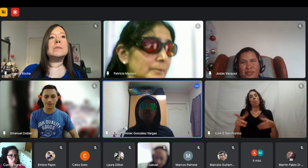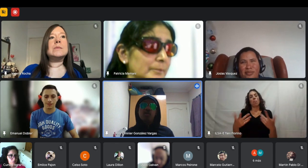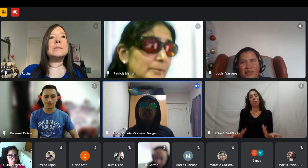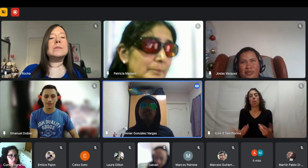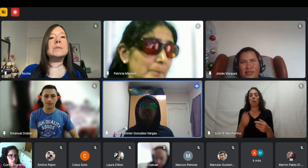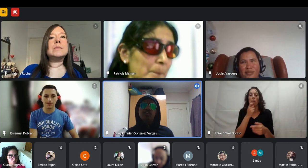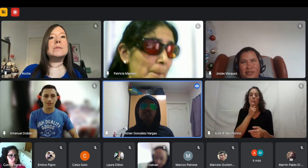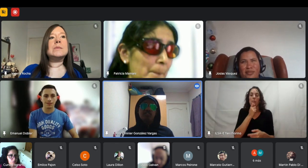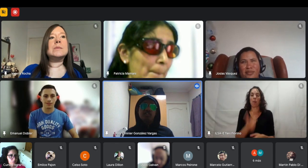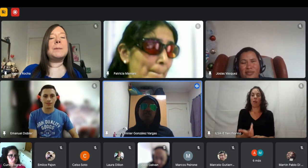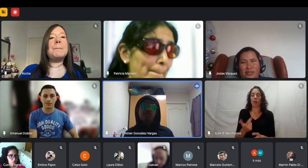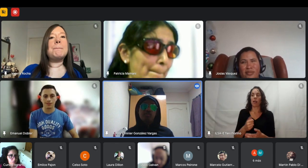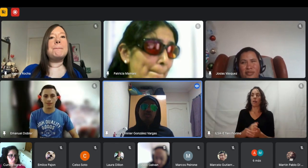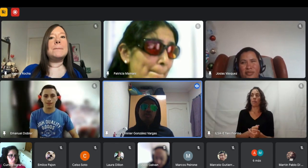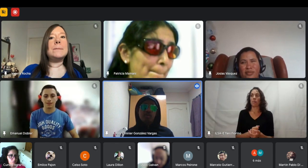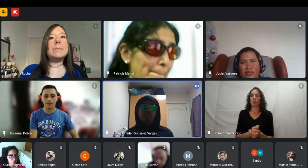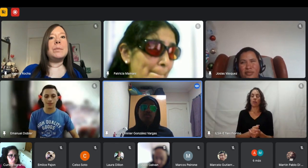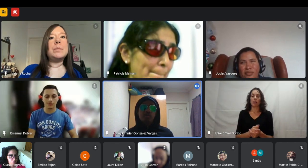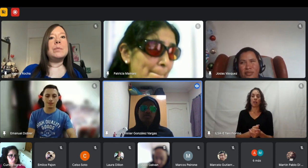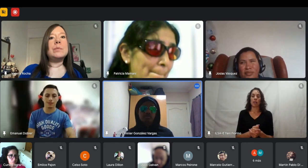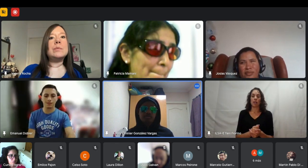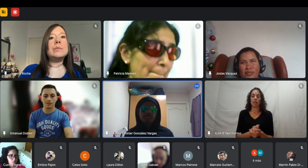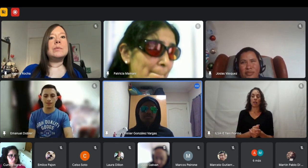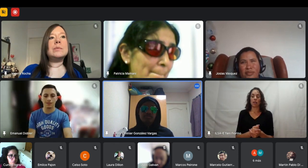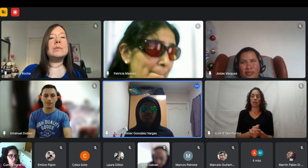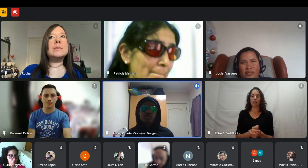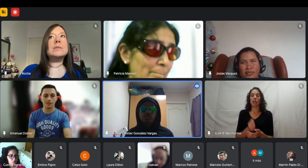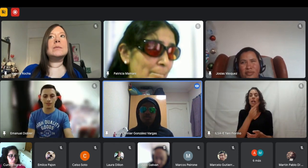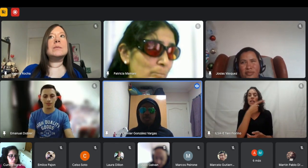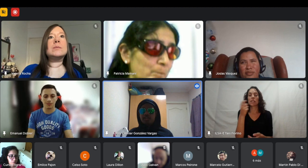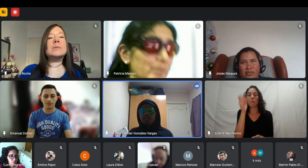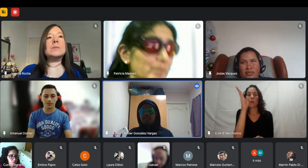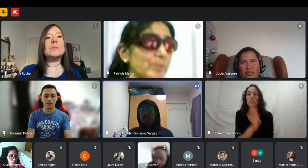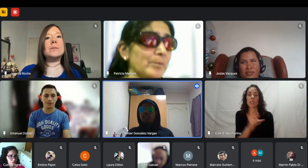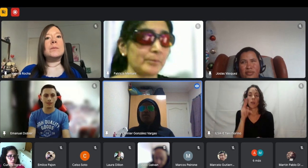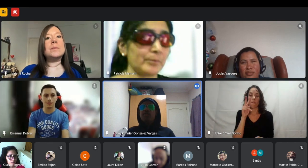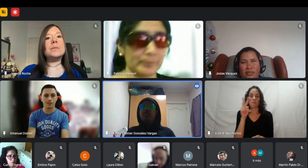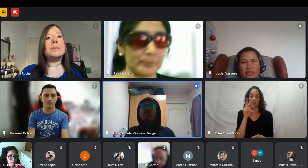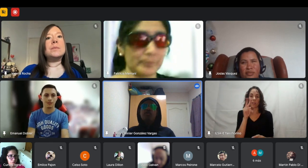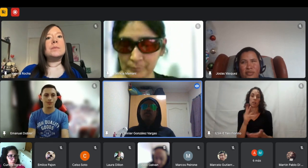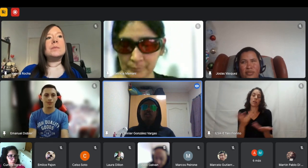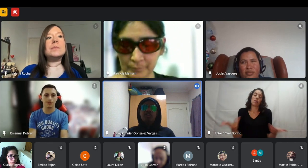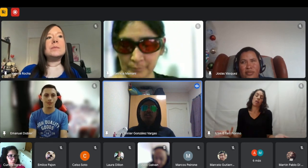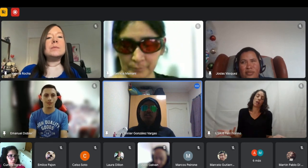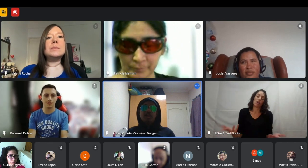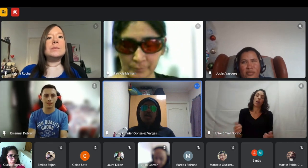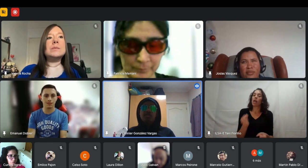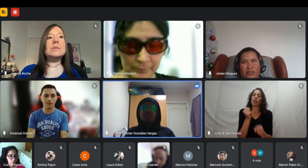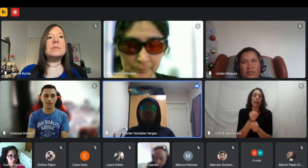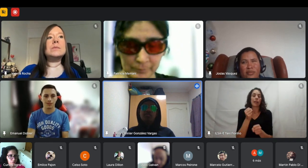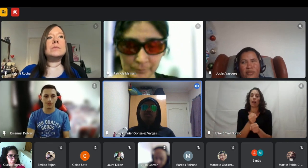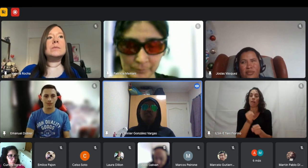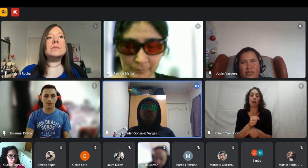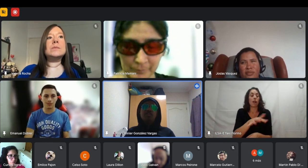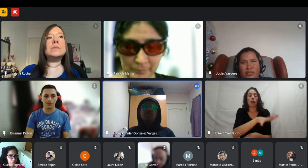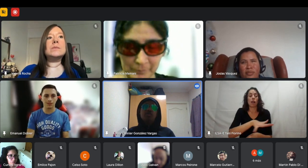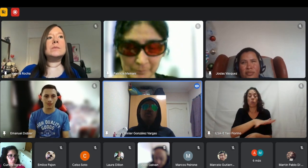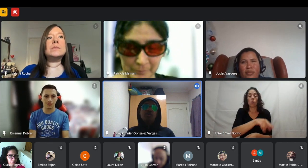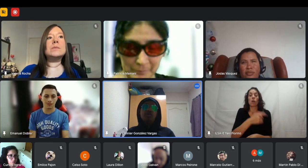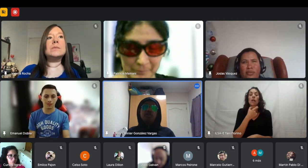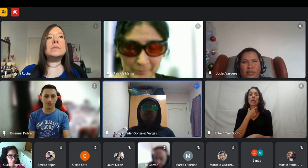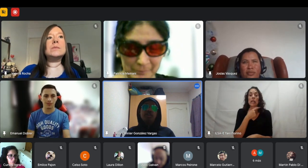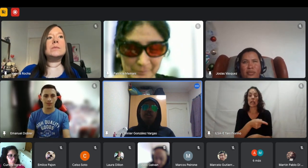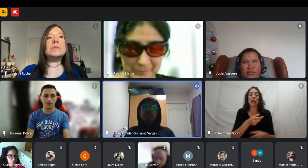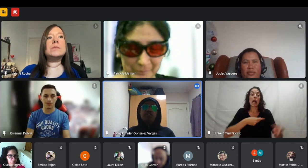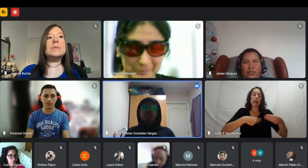o que si necesite 100% de la visión yo simplemente quería trabajar en un courier administrando el sitio